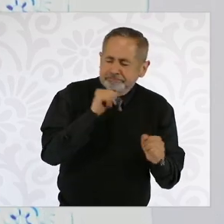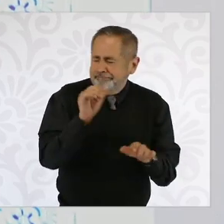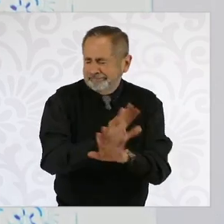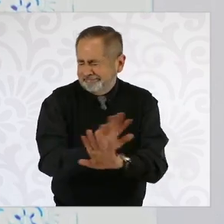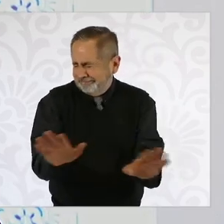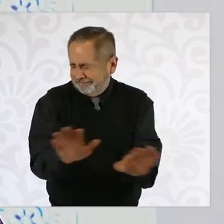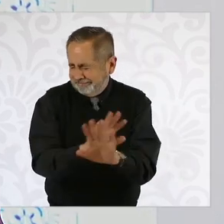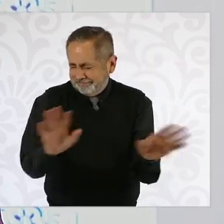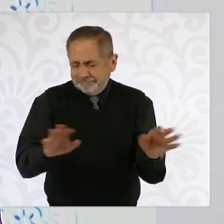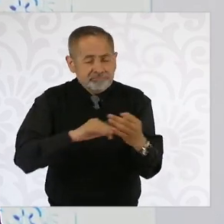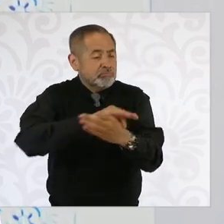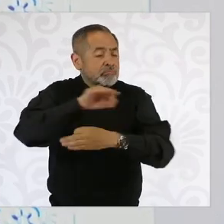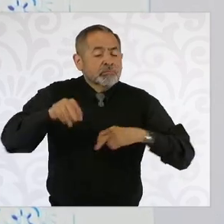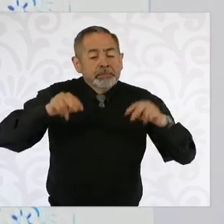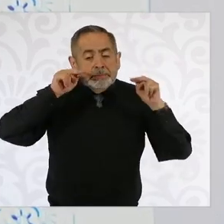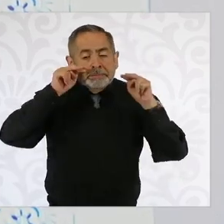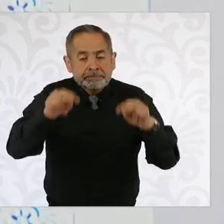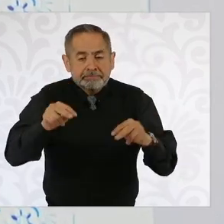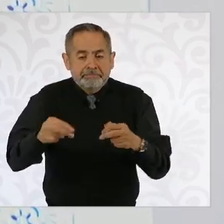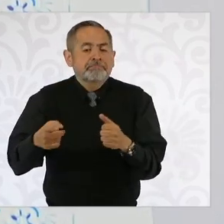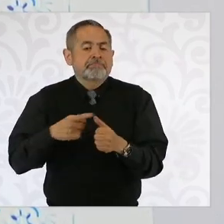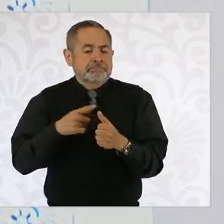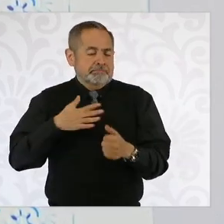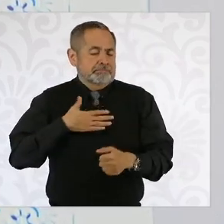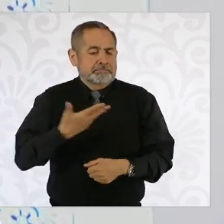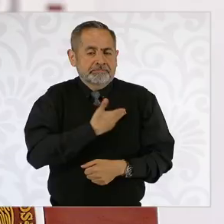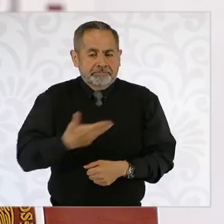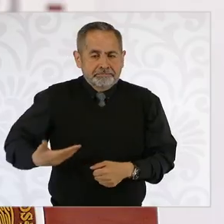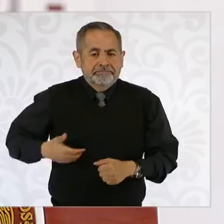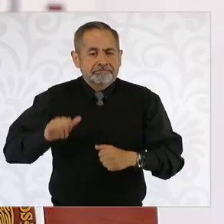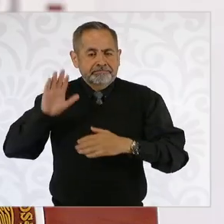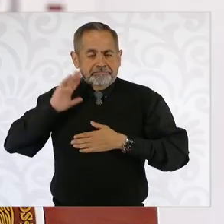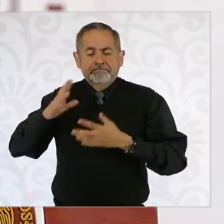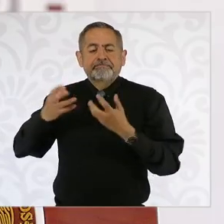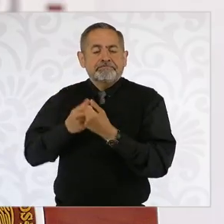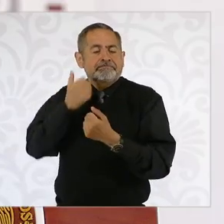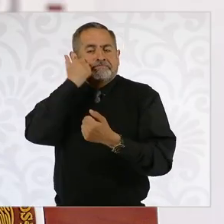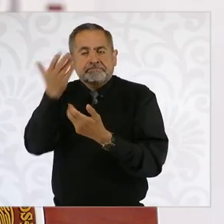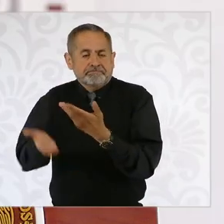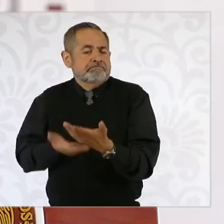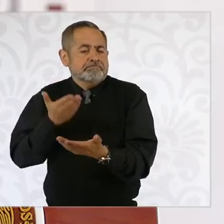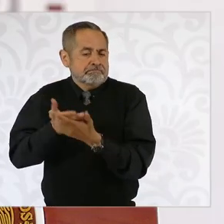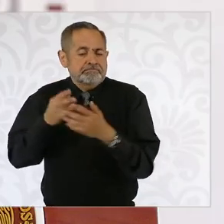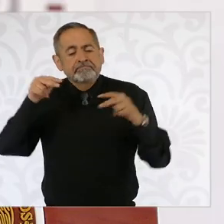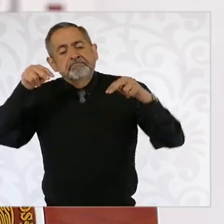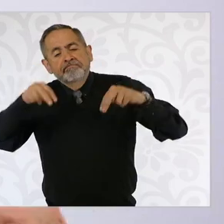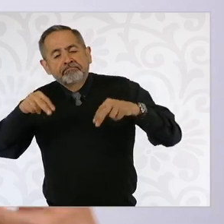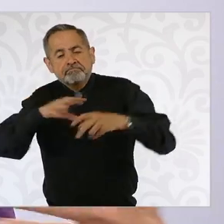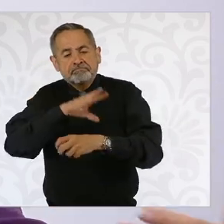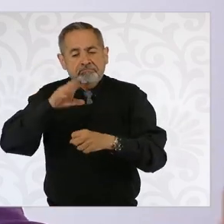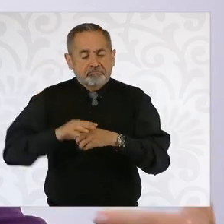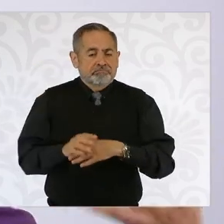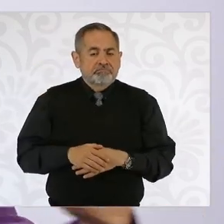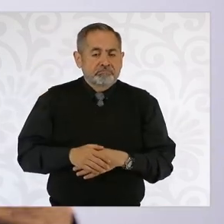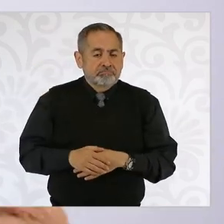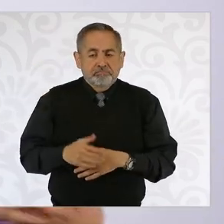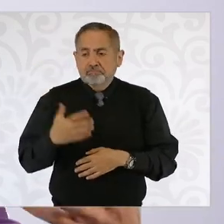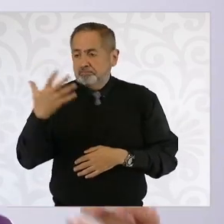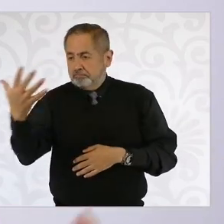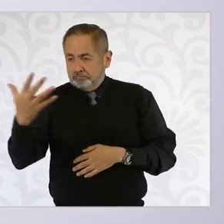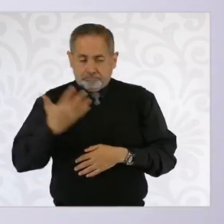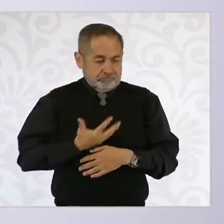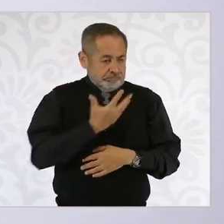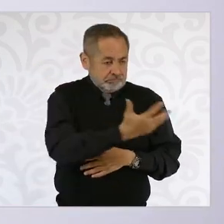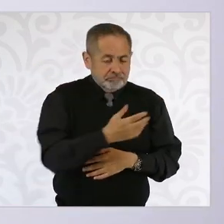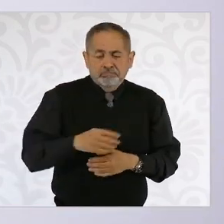por parte del Ejecutivo de la presidenta lo que hemos planteado. Es decir, si son cinco personas